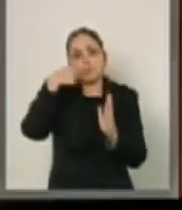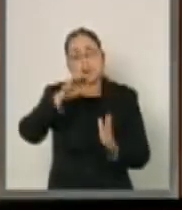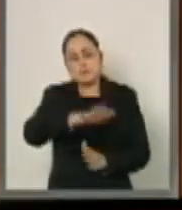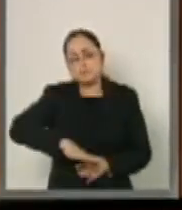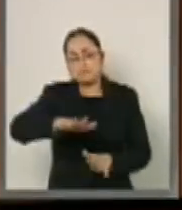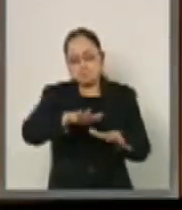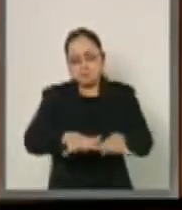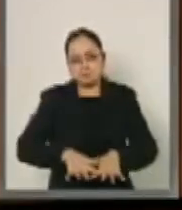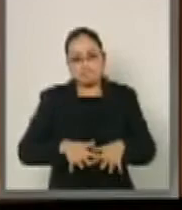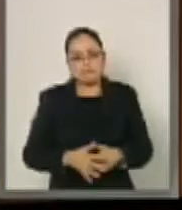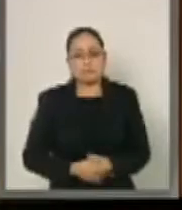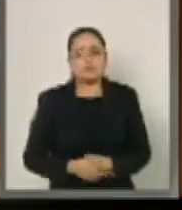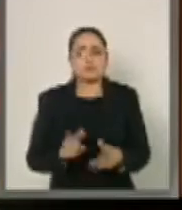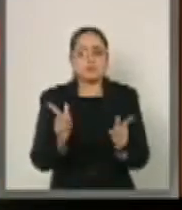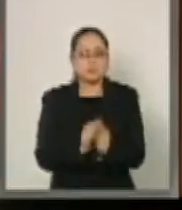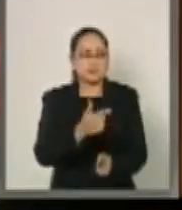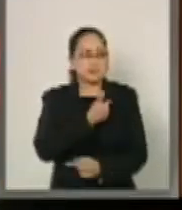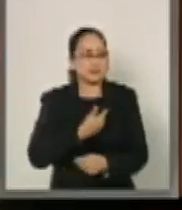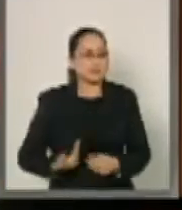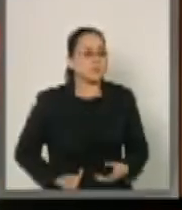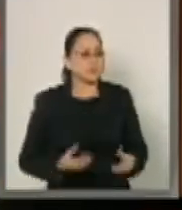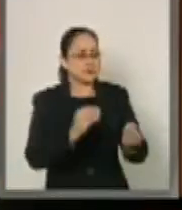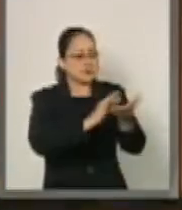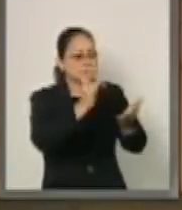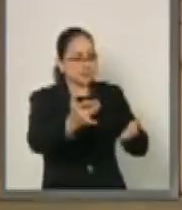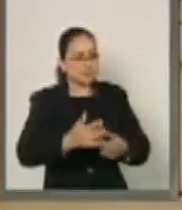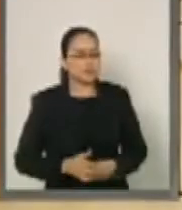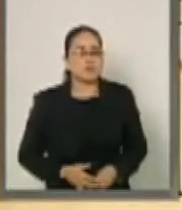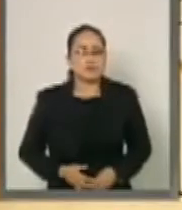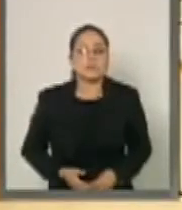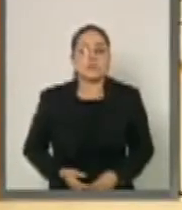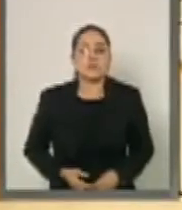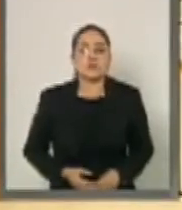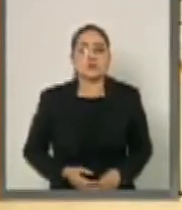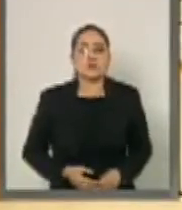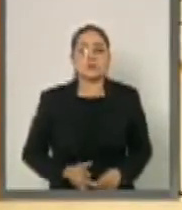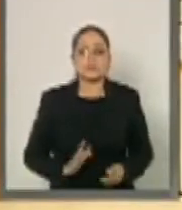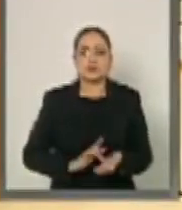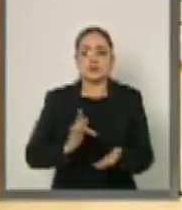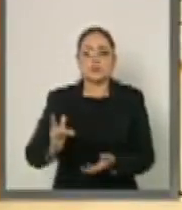este pleno. Es cuanto, presidente, y muchas gracias. Gracias, senadora.